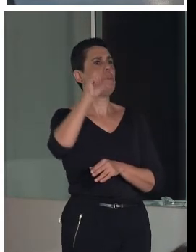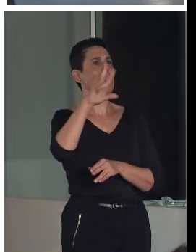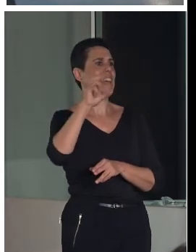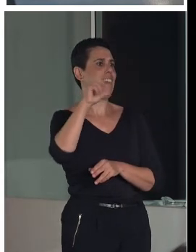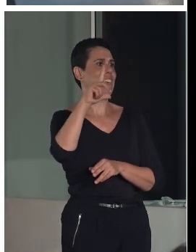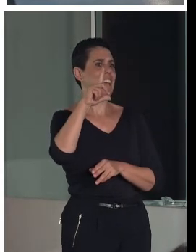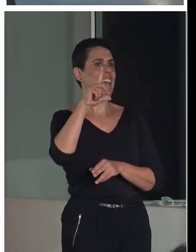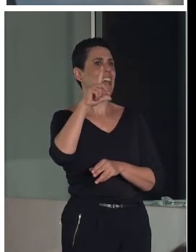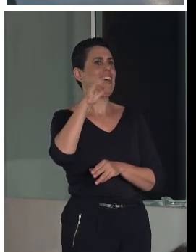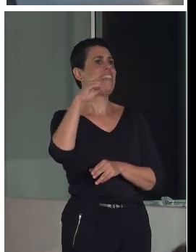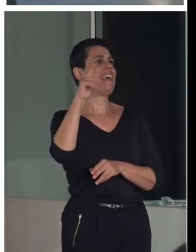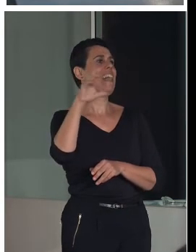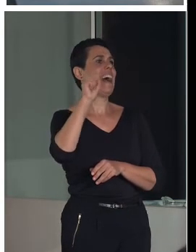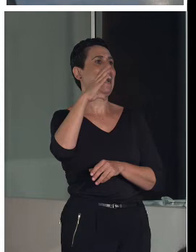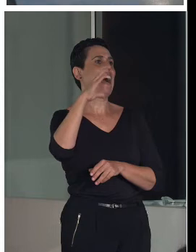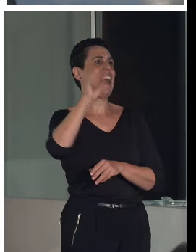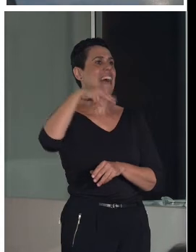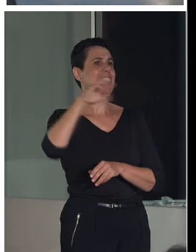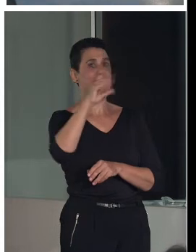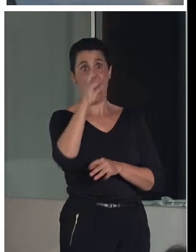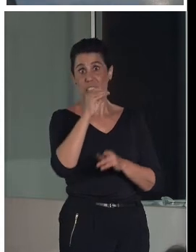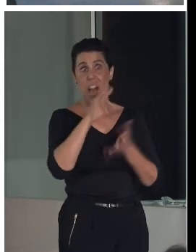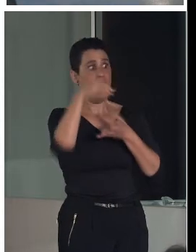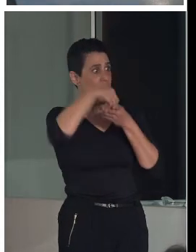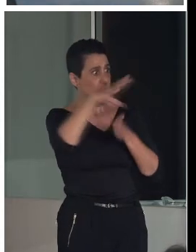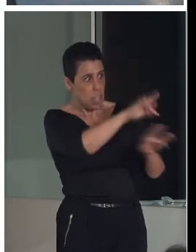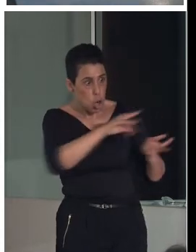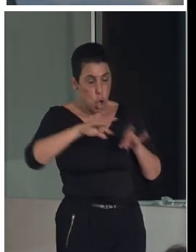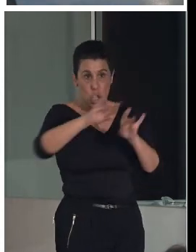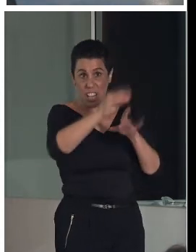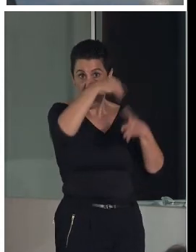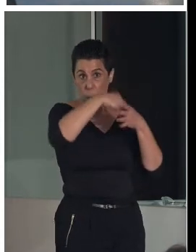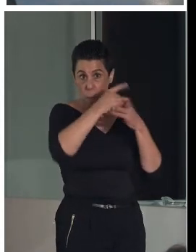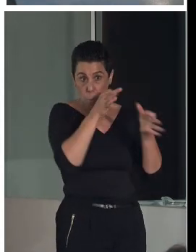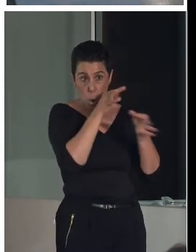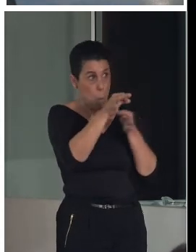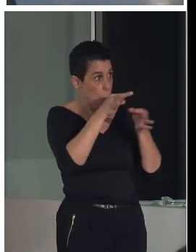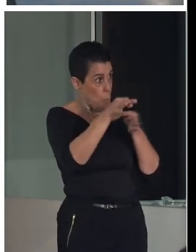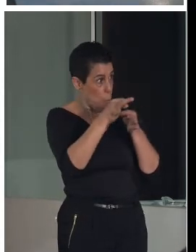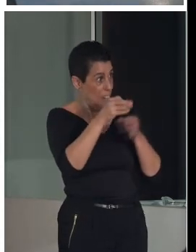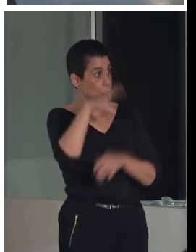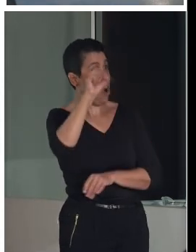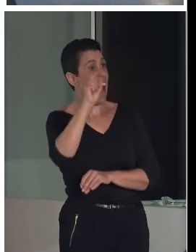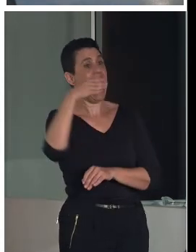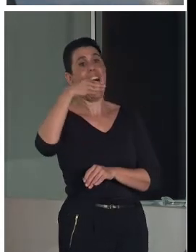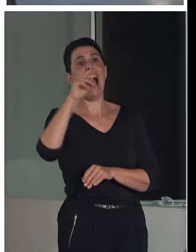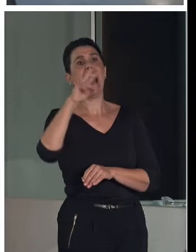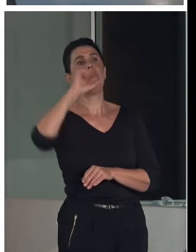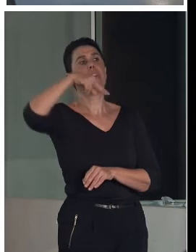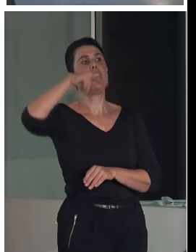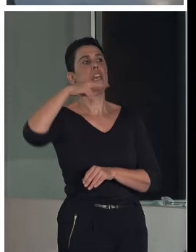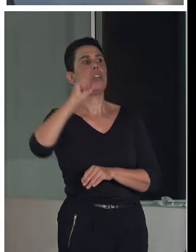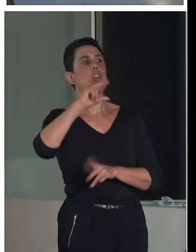no son patrimonio mundial, pero que están en el área de influencia, que son Torralba de Ribota y Aniñón, se les propone crear una pequeña